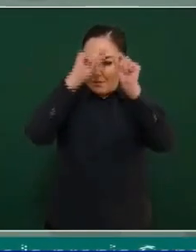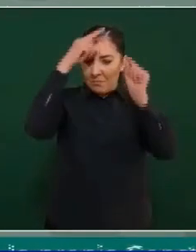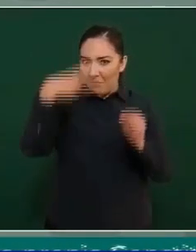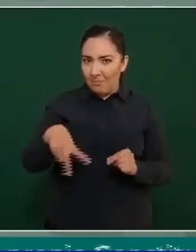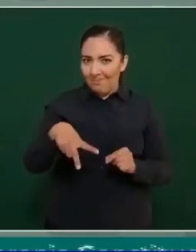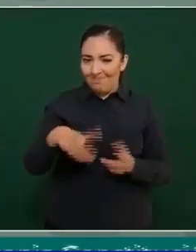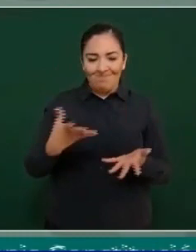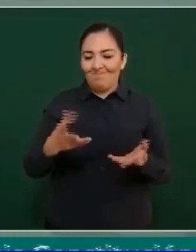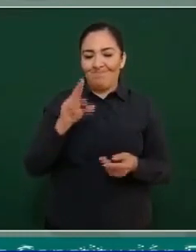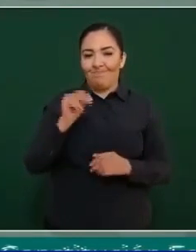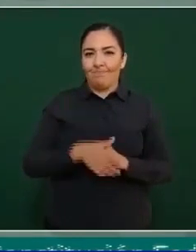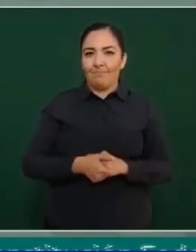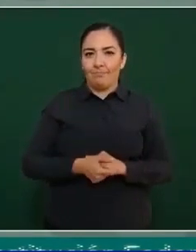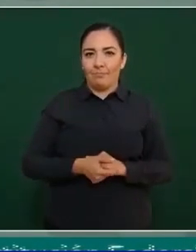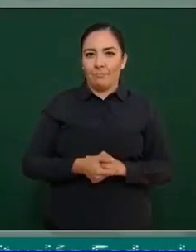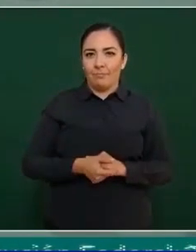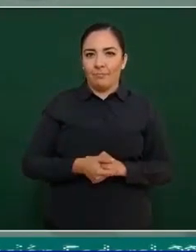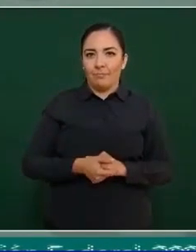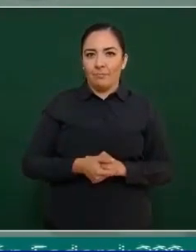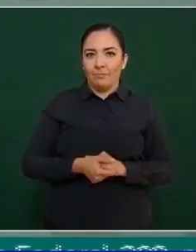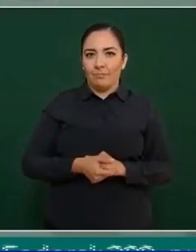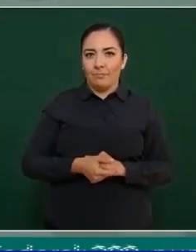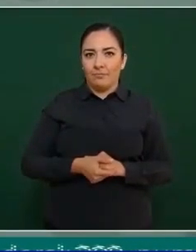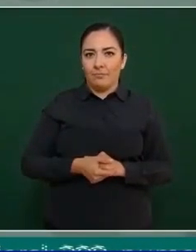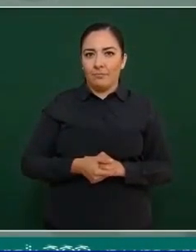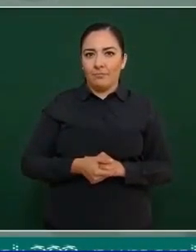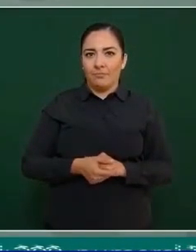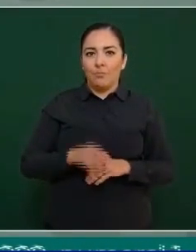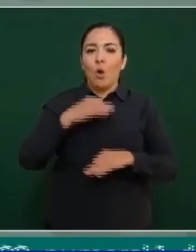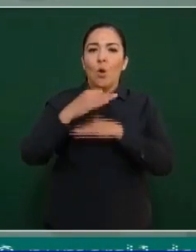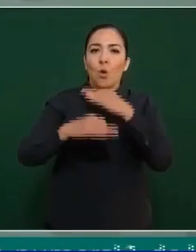vamos a decir, del todo con el periodismo,